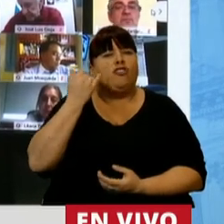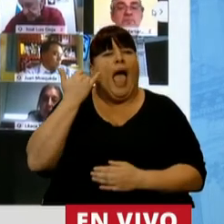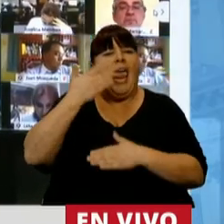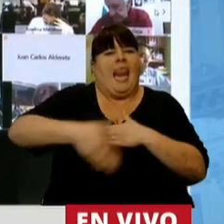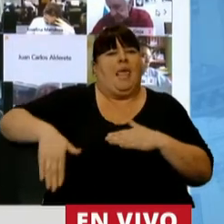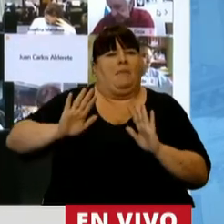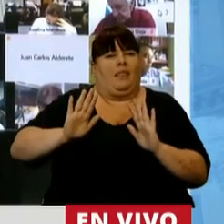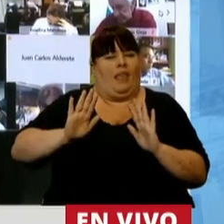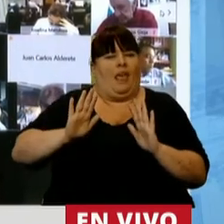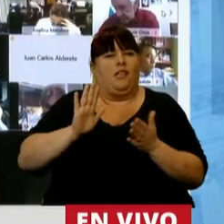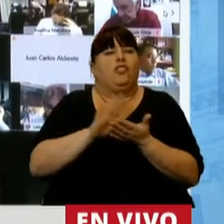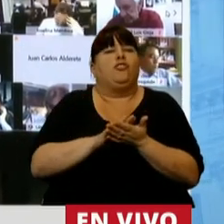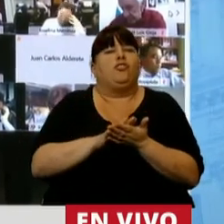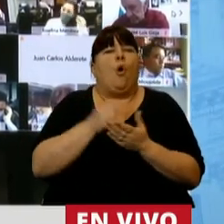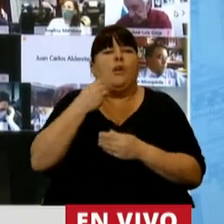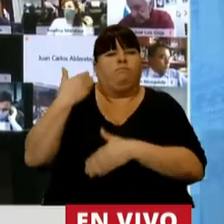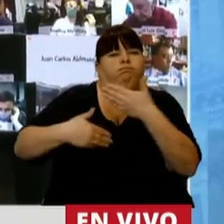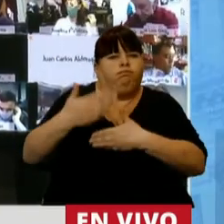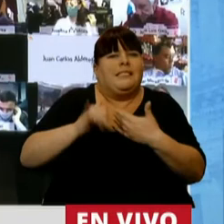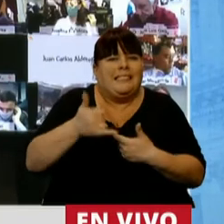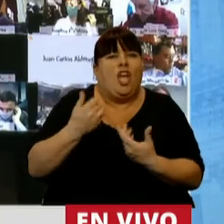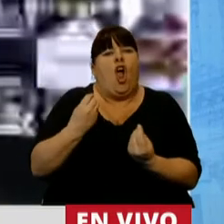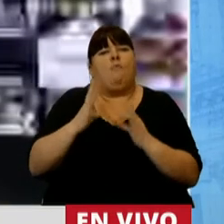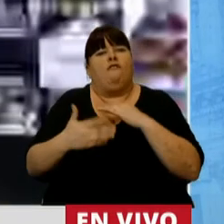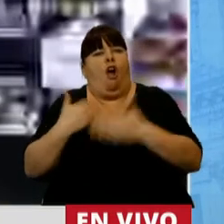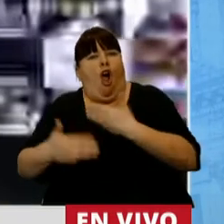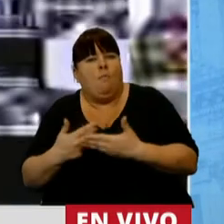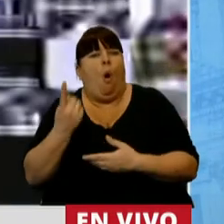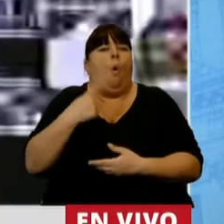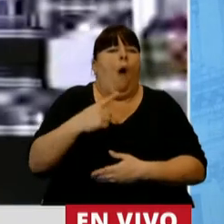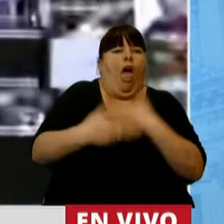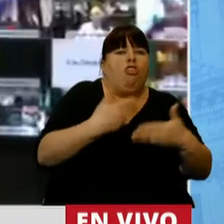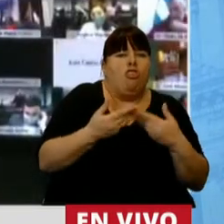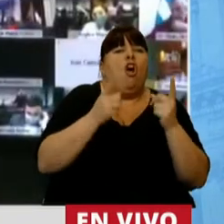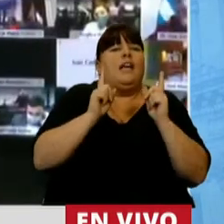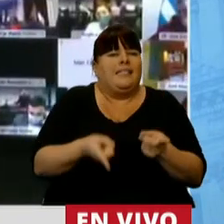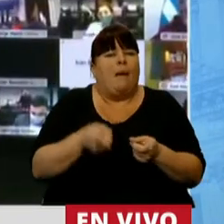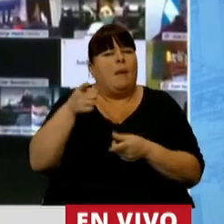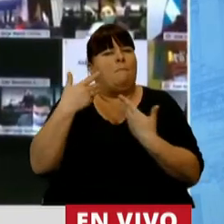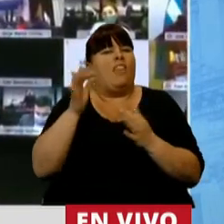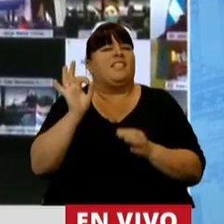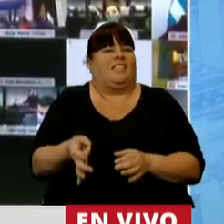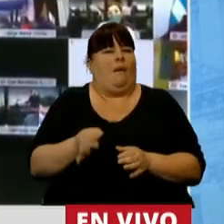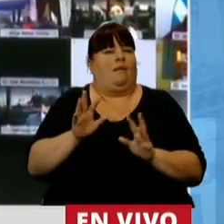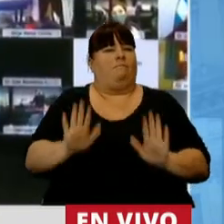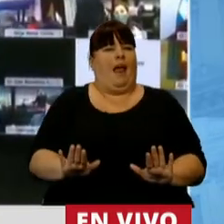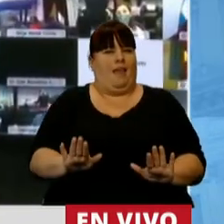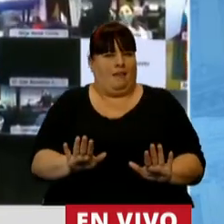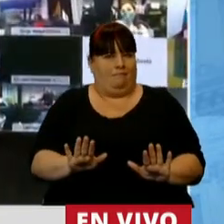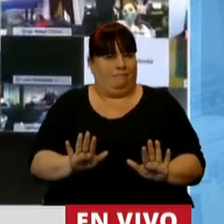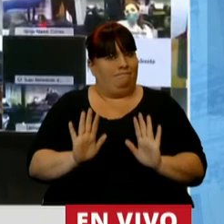límites, del cuánto avanzar, cómo avanzar, cuándo avanzar, y también en la capacidad de saber frenar.